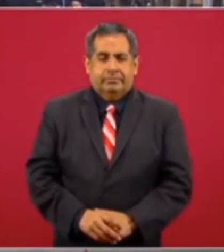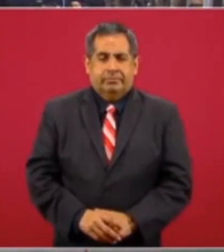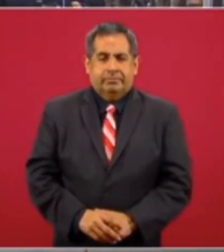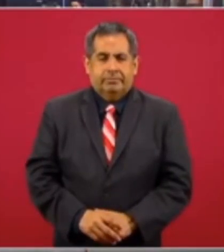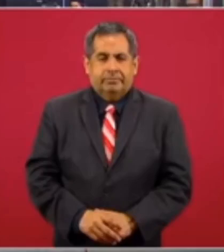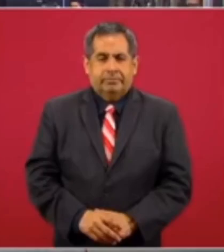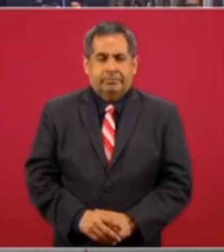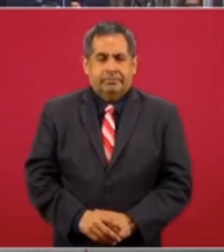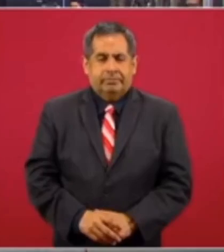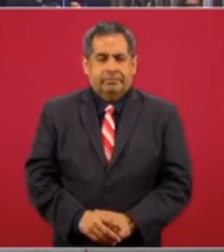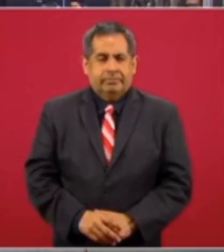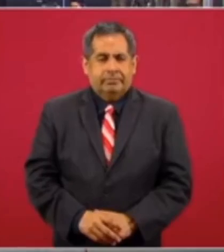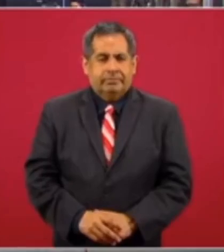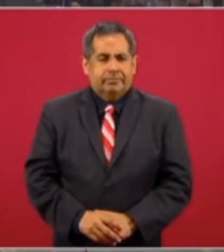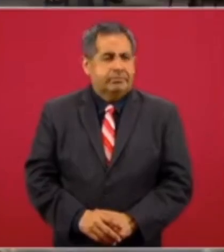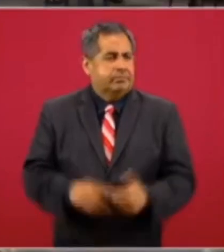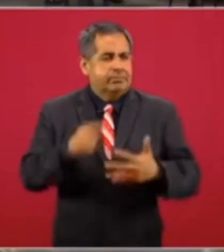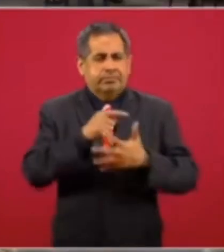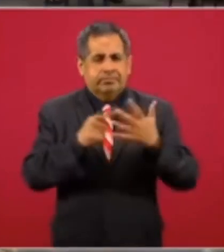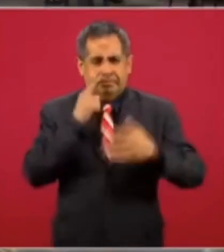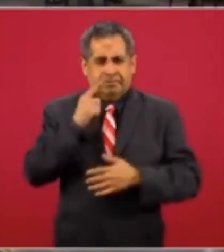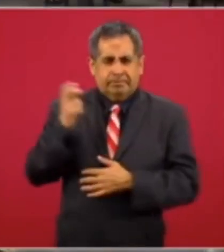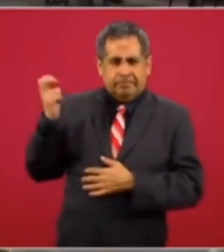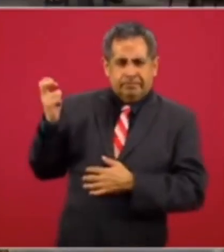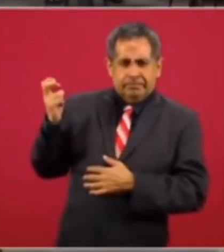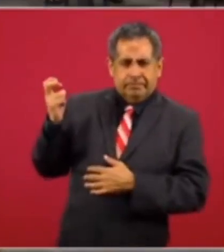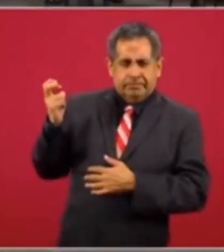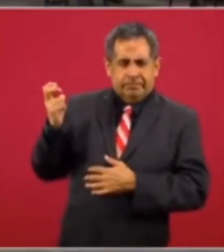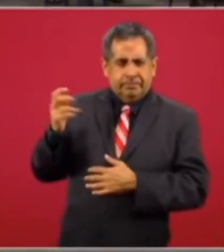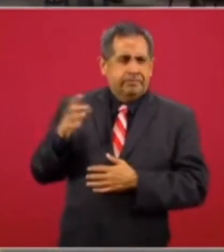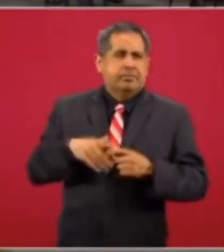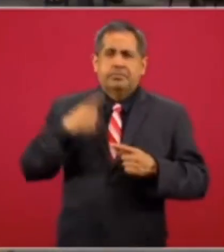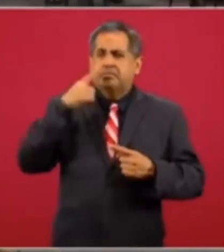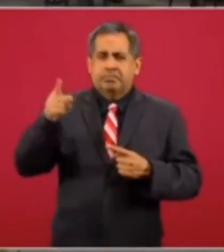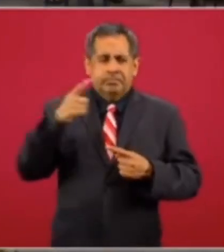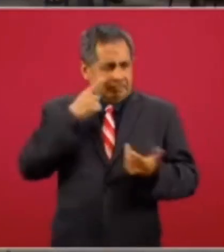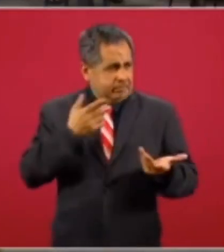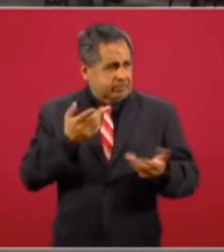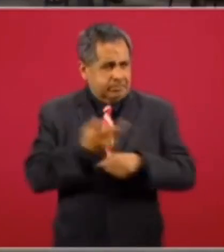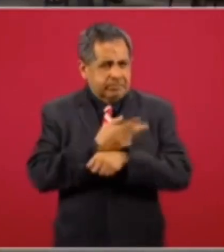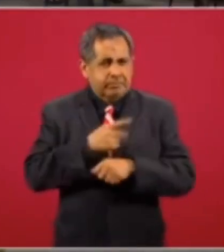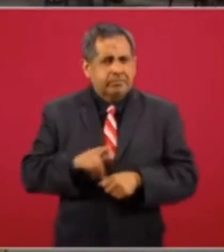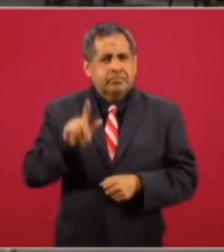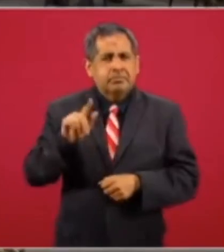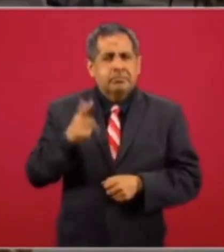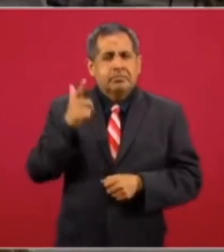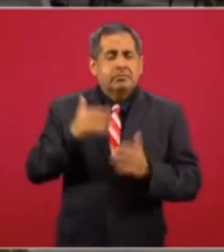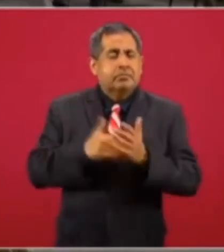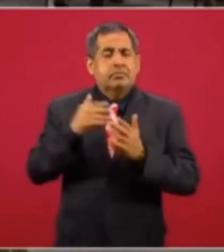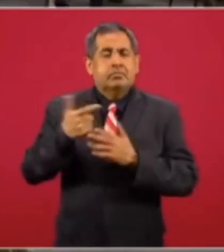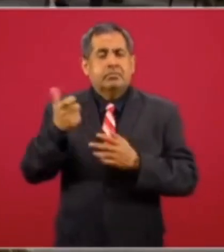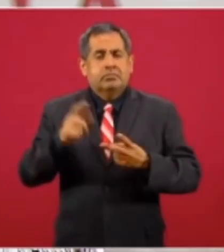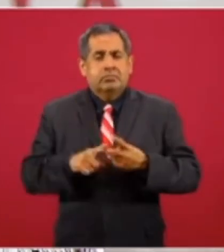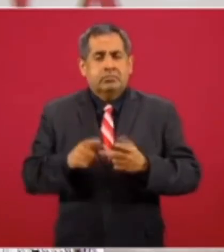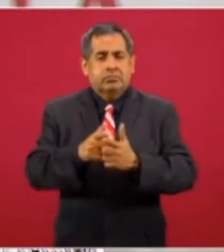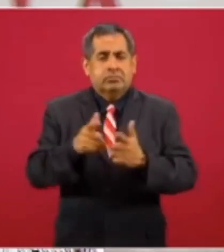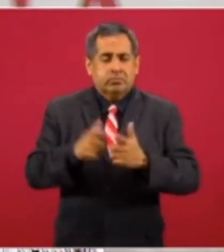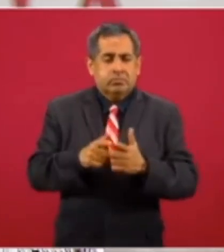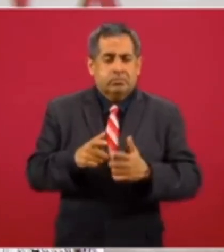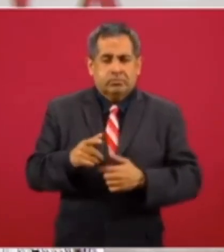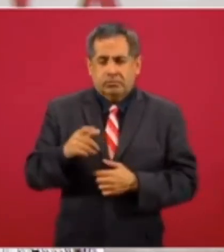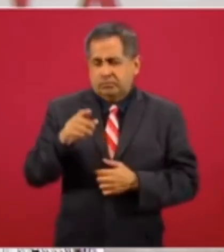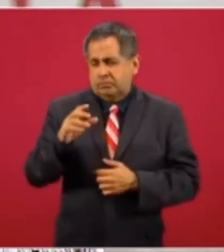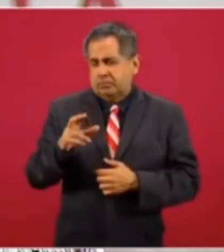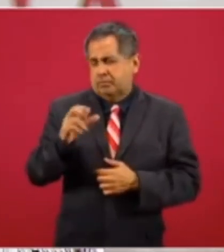son refrigeración ojeda por setenta y millones de pesos grupo constructor